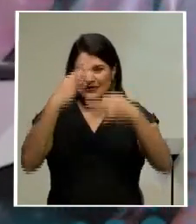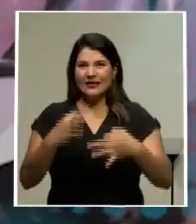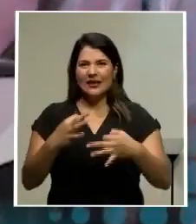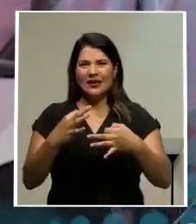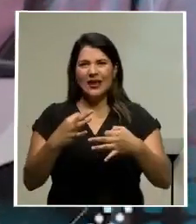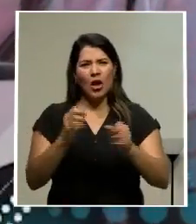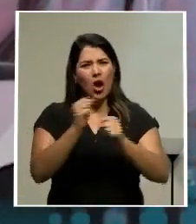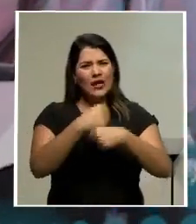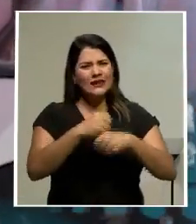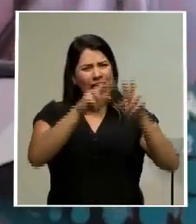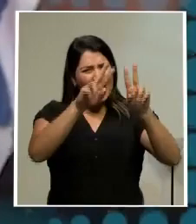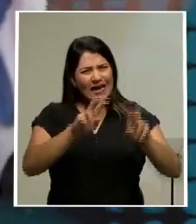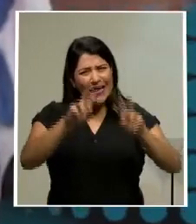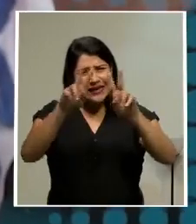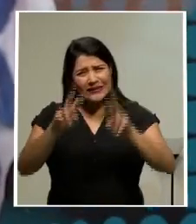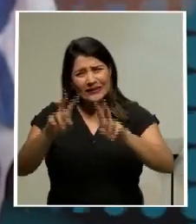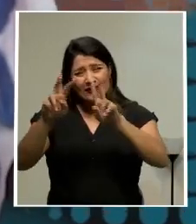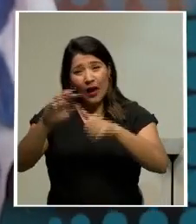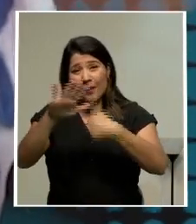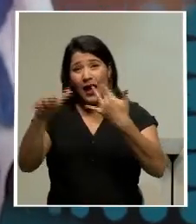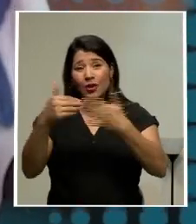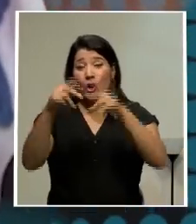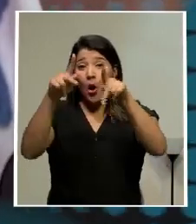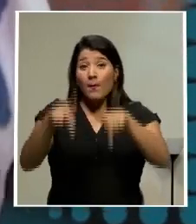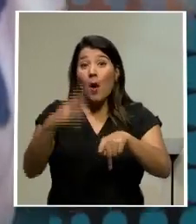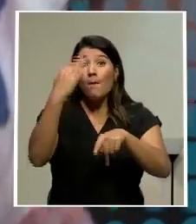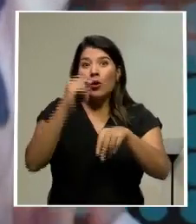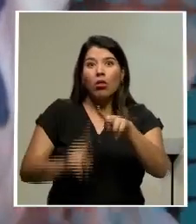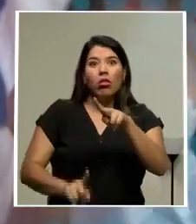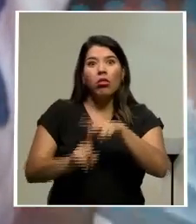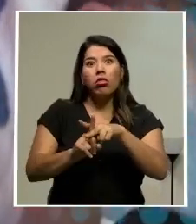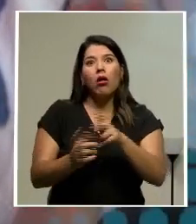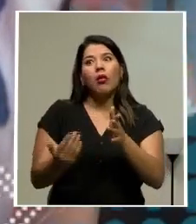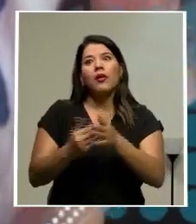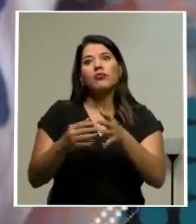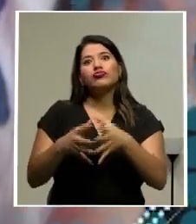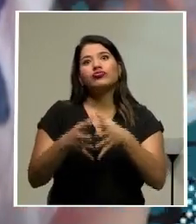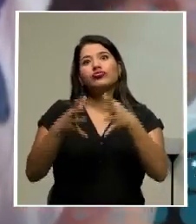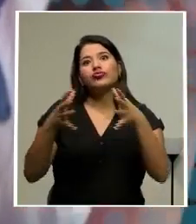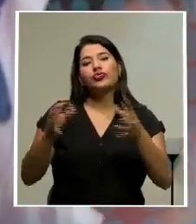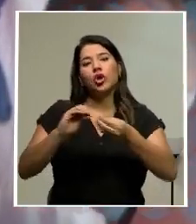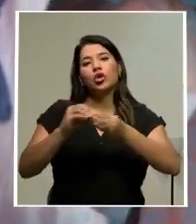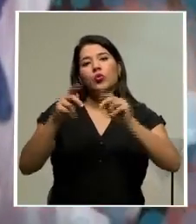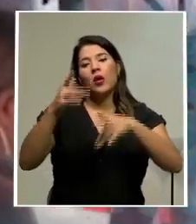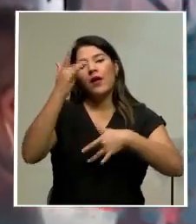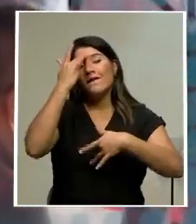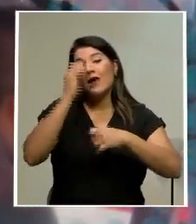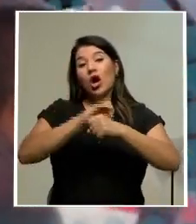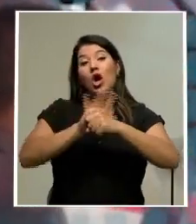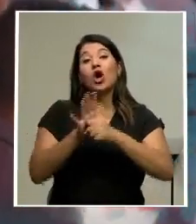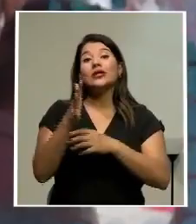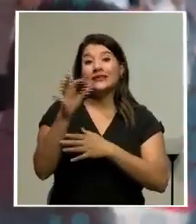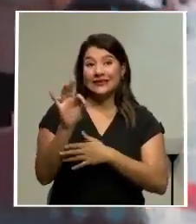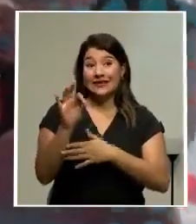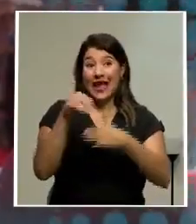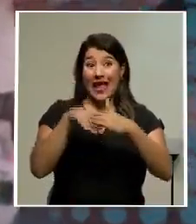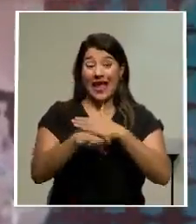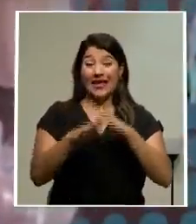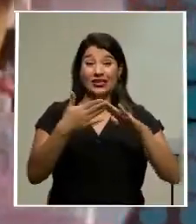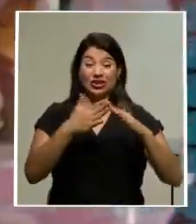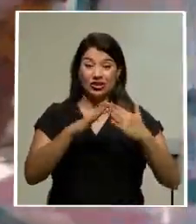a todos sus habitantes luego de que surgiera un nuevo brote de la COVID-19 en la ciudad, en donde se